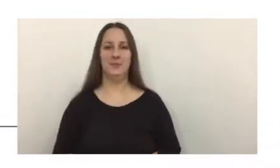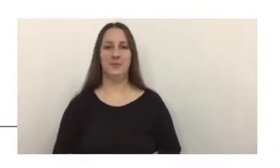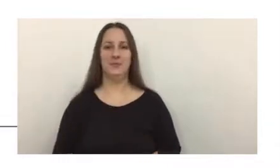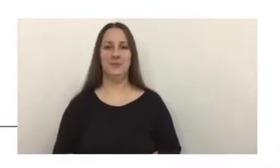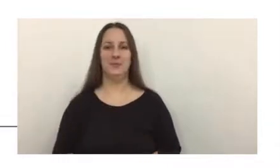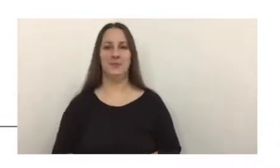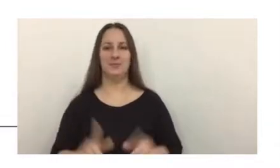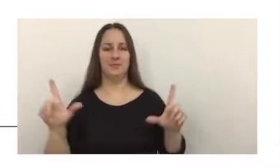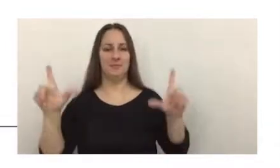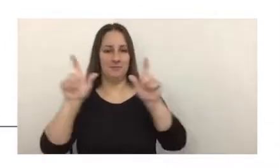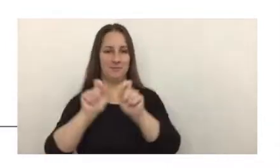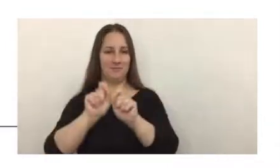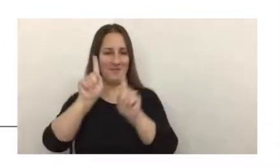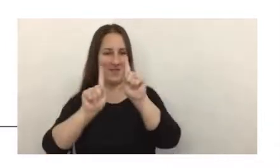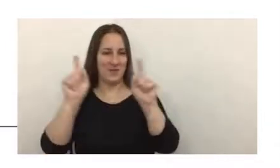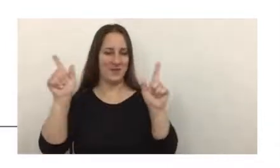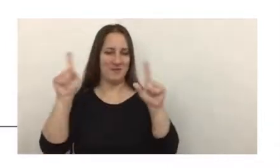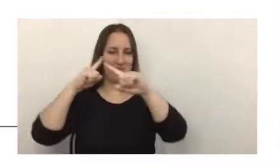cerrar esto, bien.